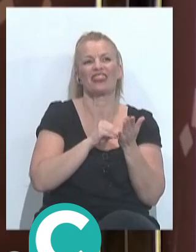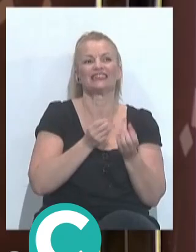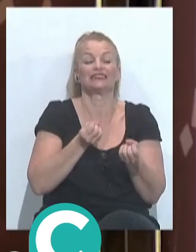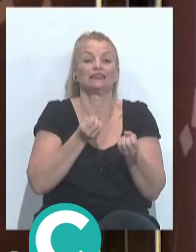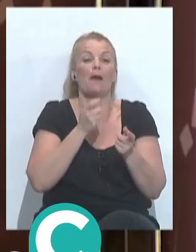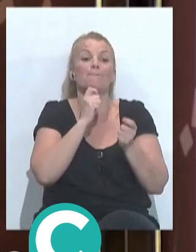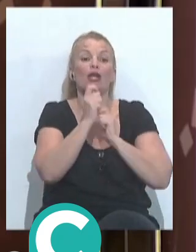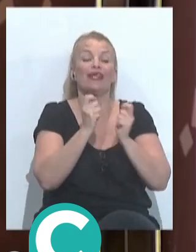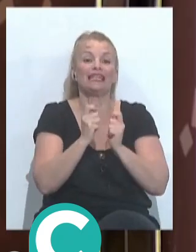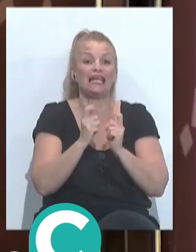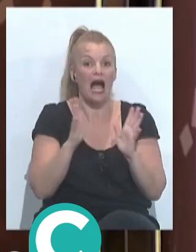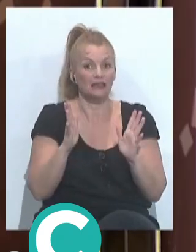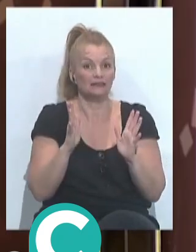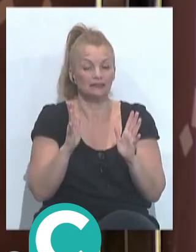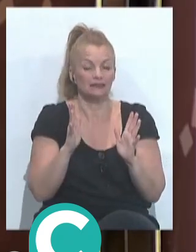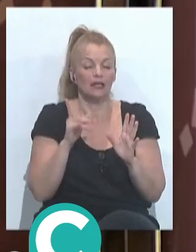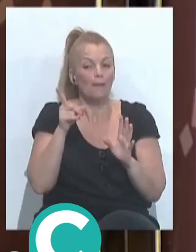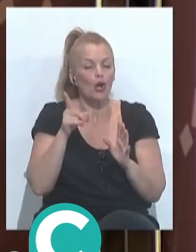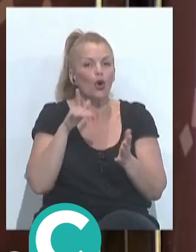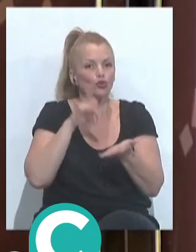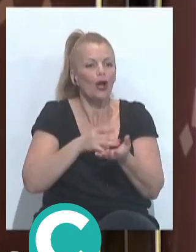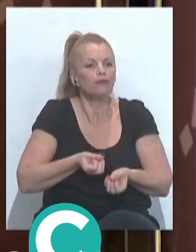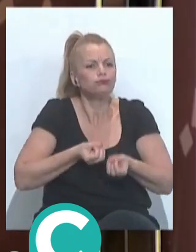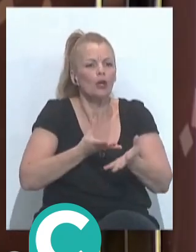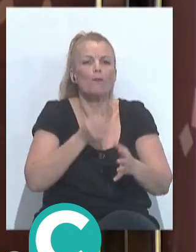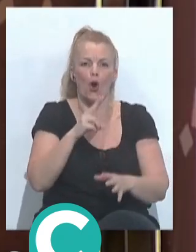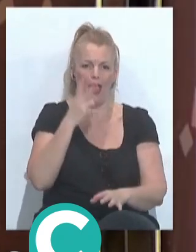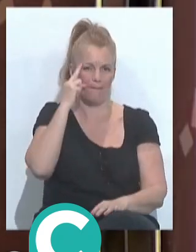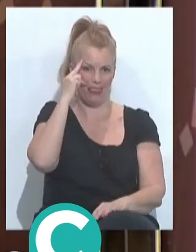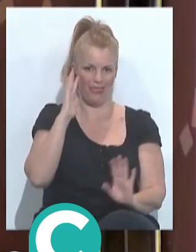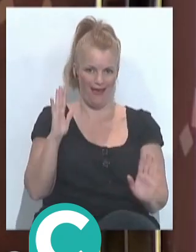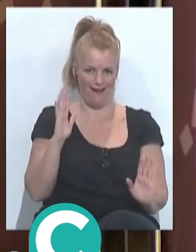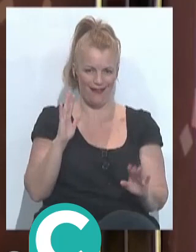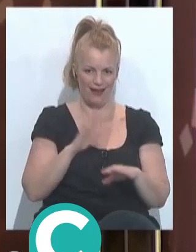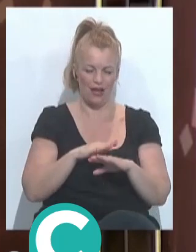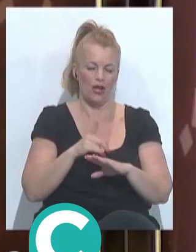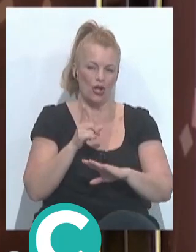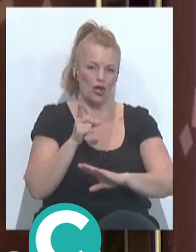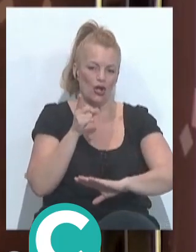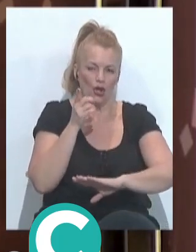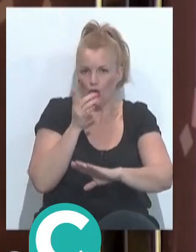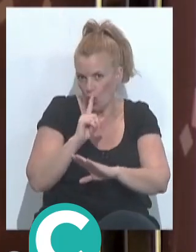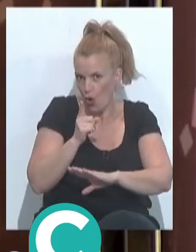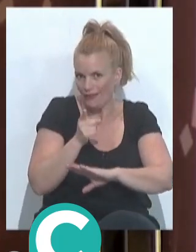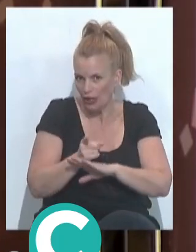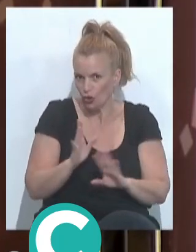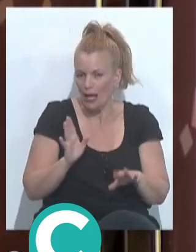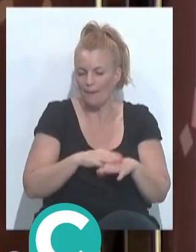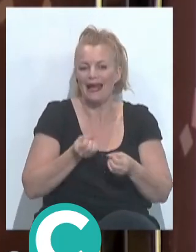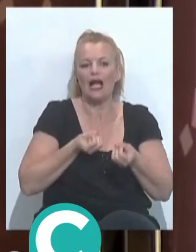Rafa, que sepa que lo hace desde la experiencia de quien ha salido, cosa que no es obligatoria en cualquier caso para comentar